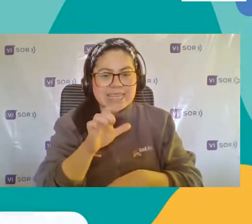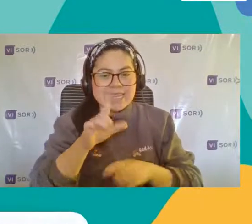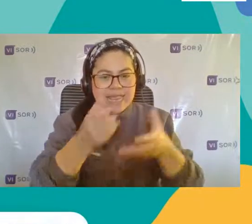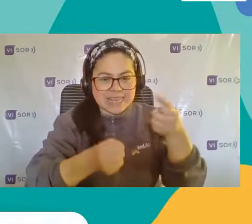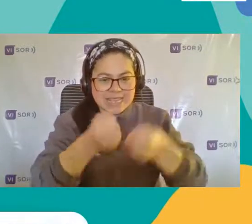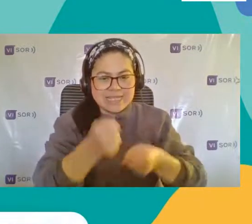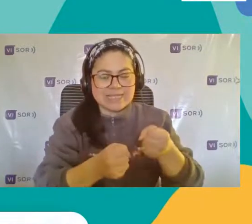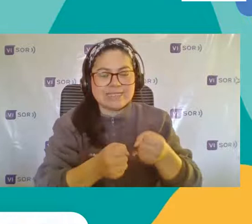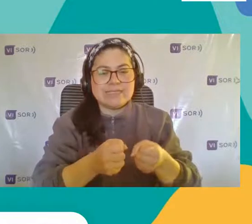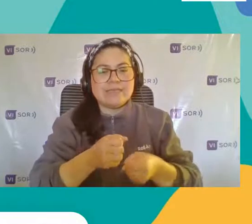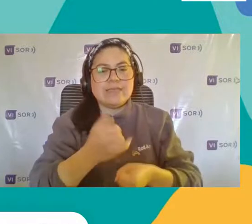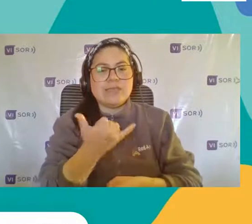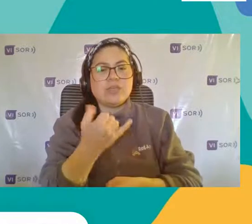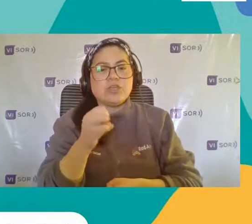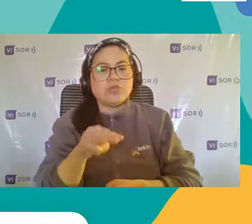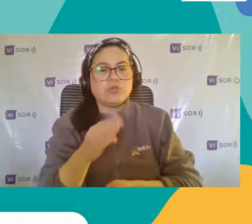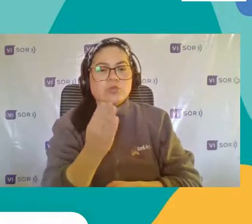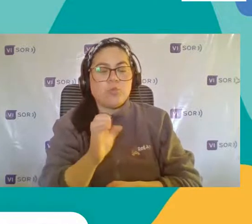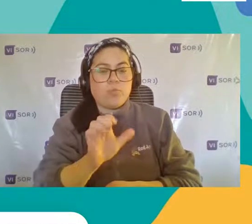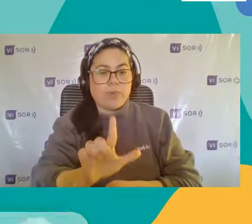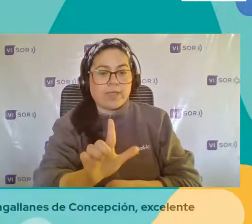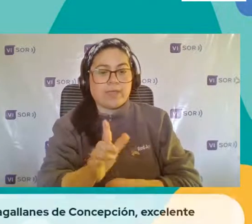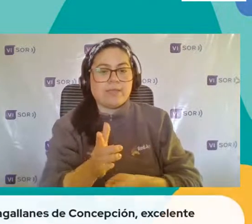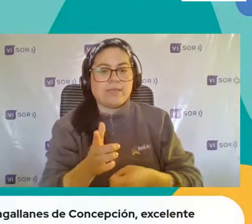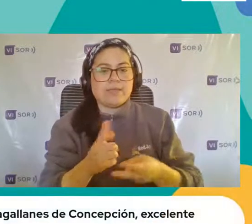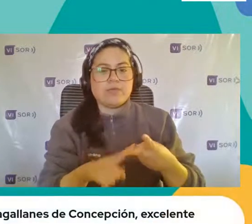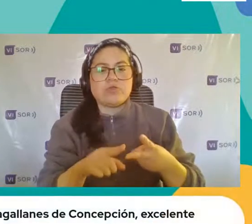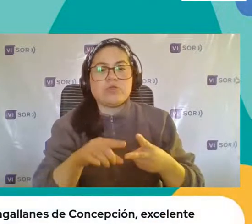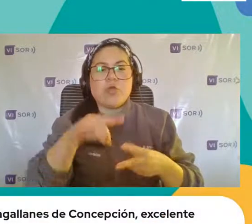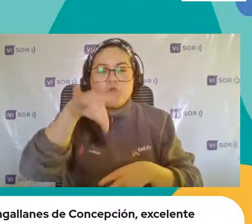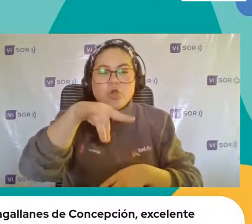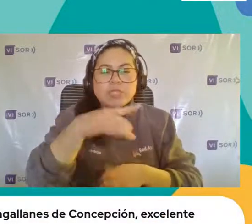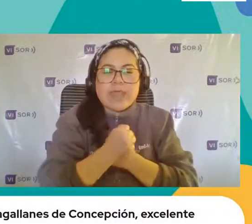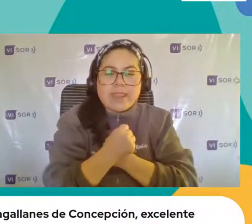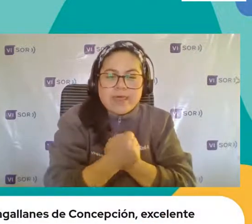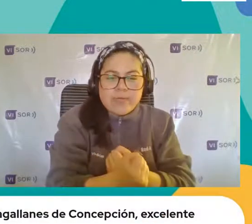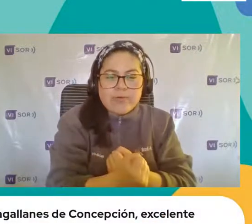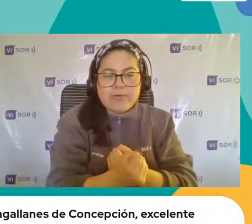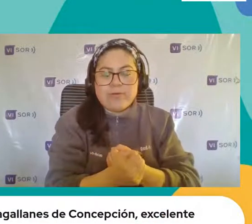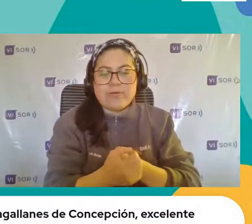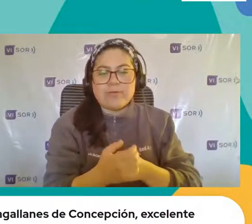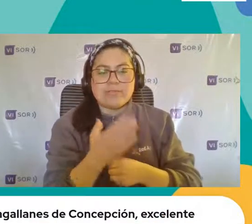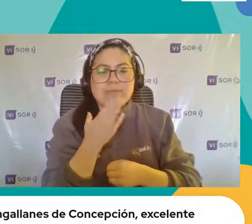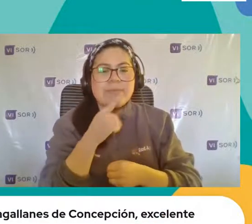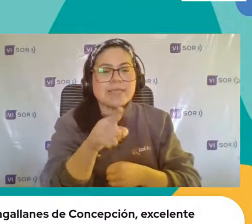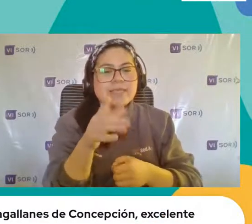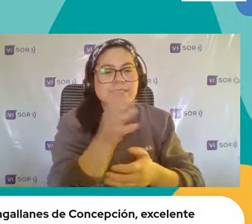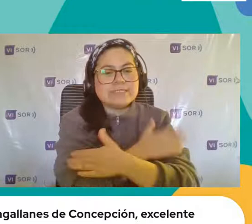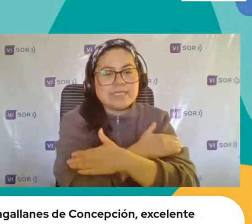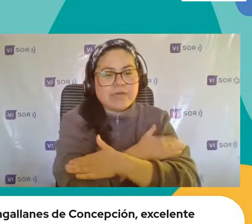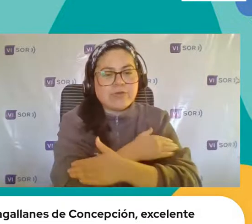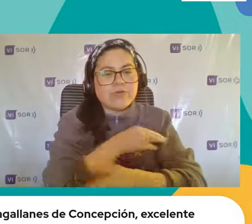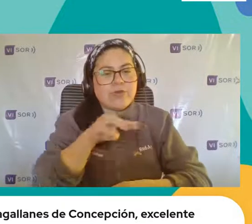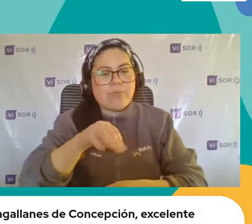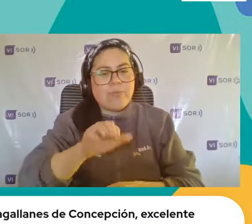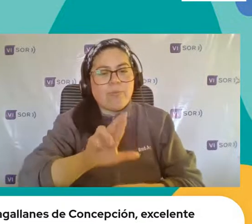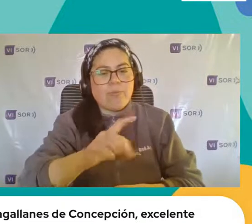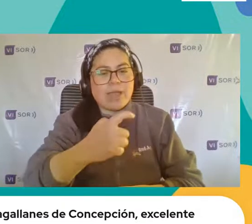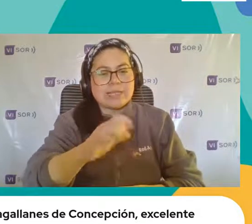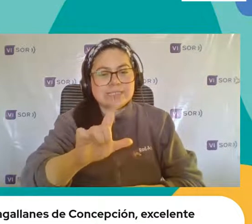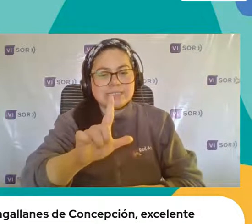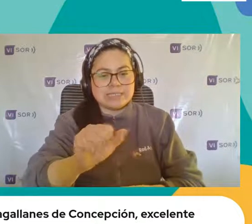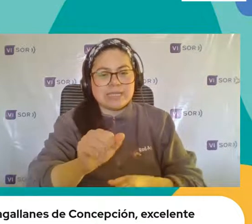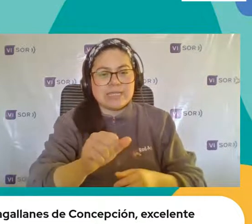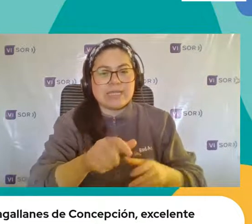Yumbel Jardín También alternativo Gotitas de Amor Saludos también Nos dice Marcela Vargas Desde el Jardín